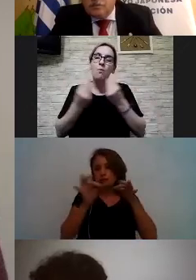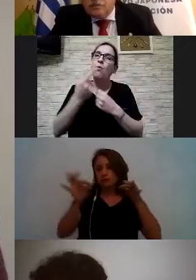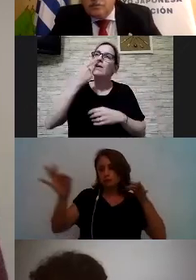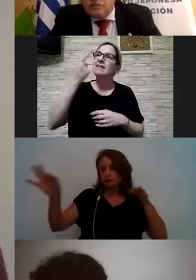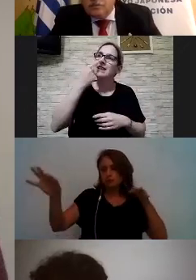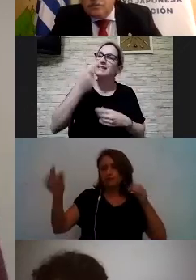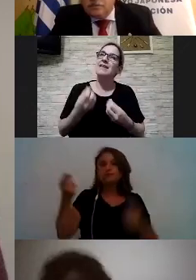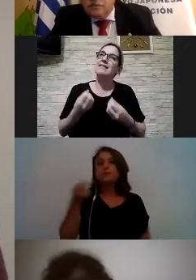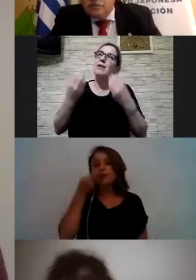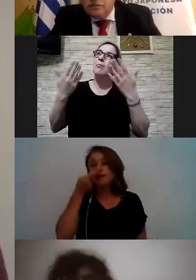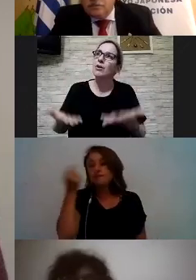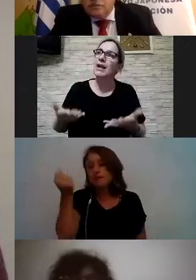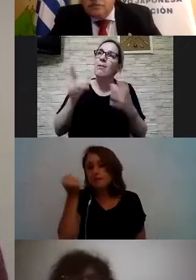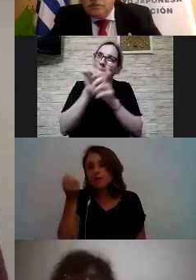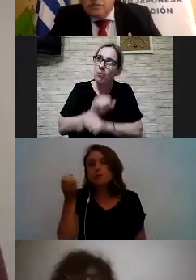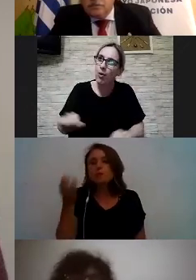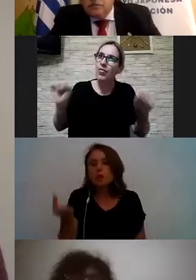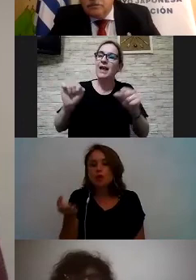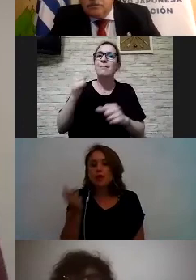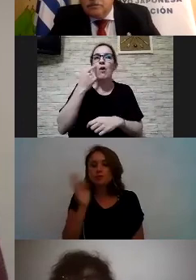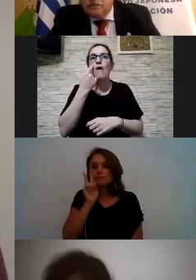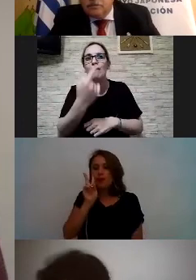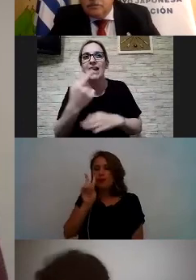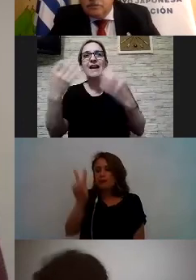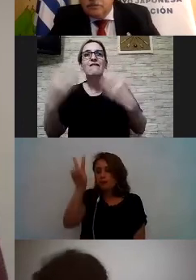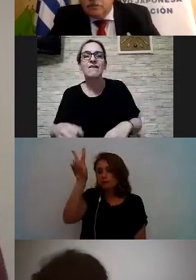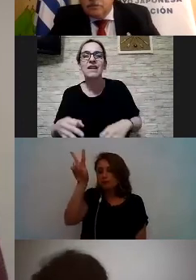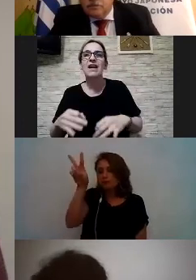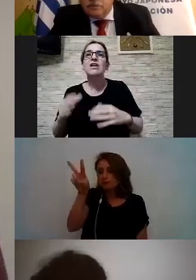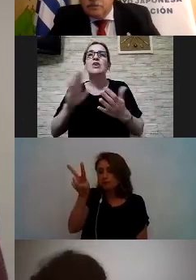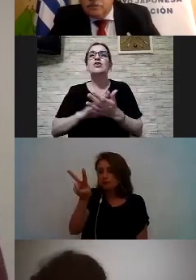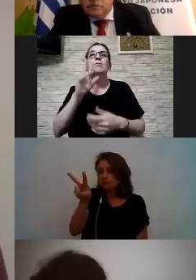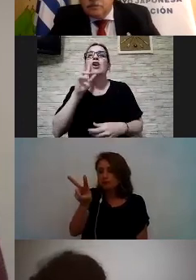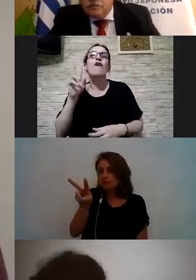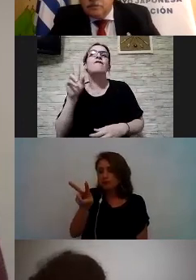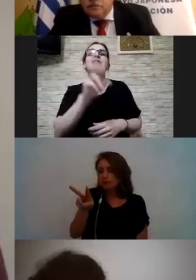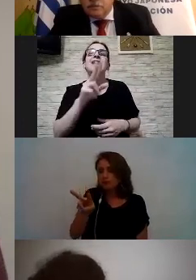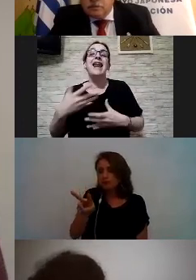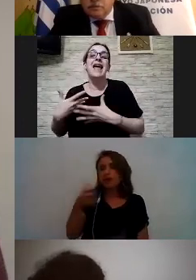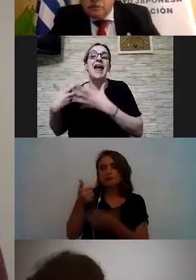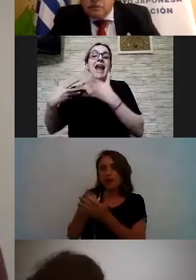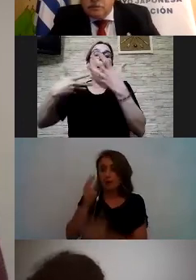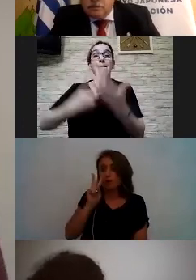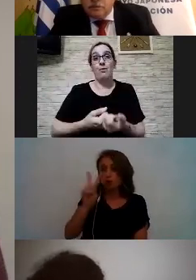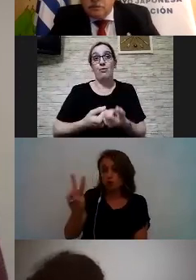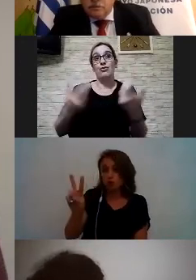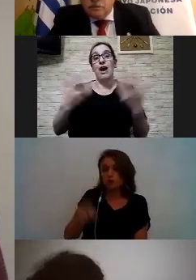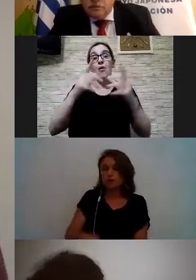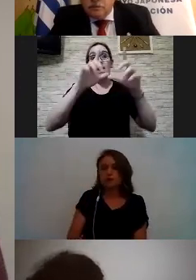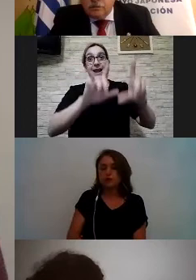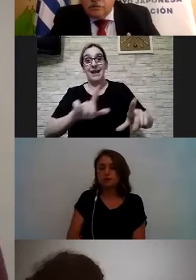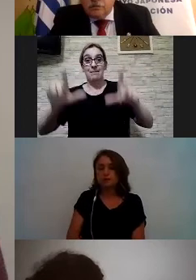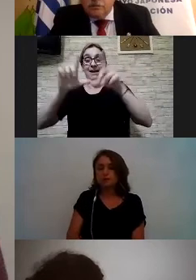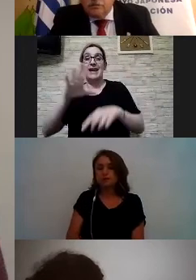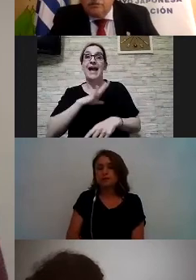permite visualizar en esto de lo visual por esto del apoyo de las imágenes ¿no? los